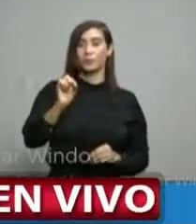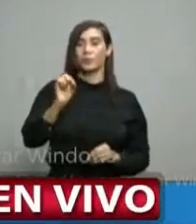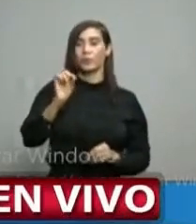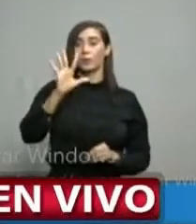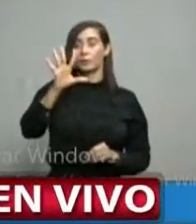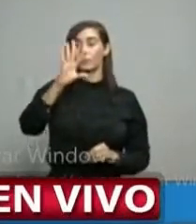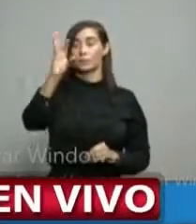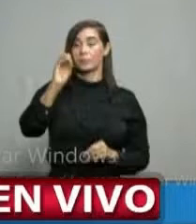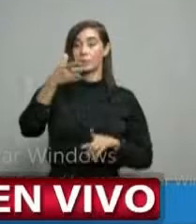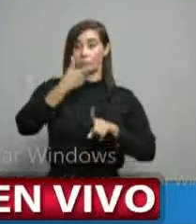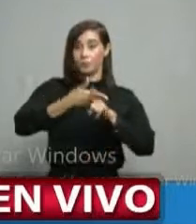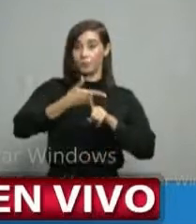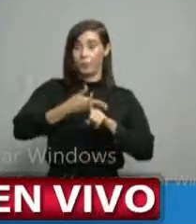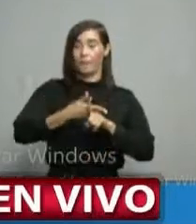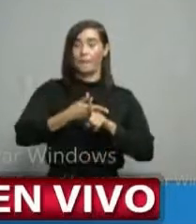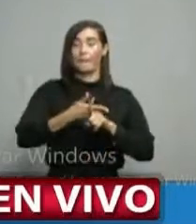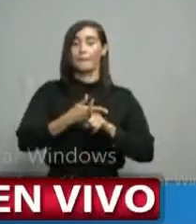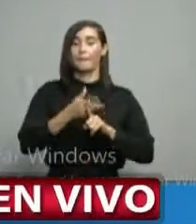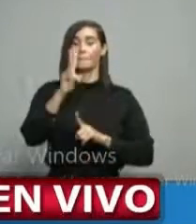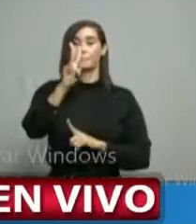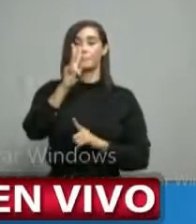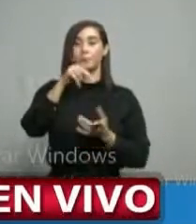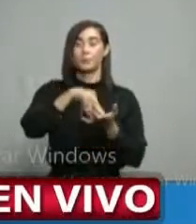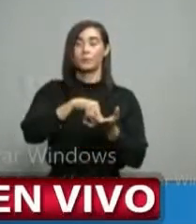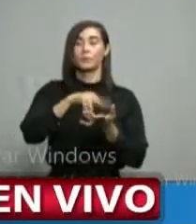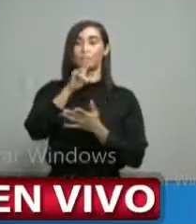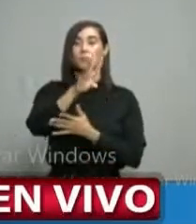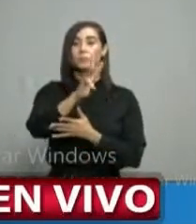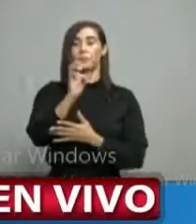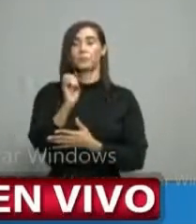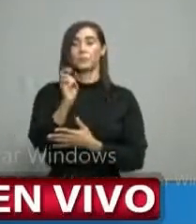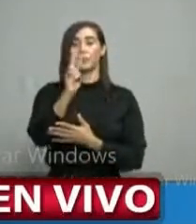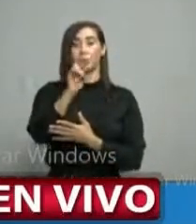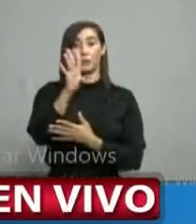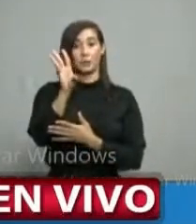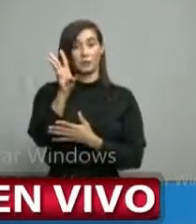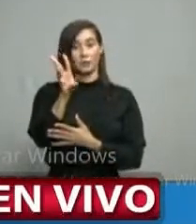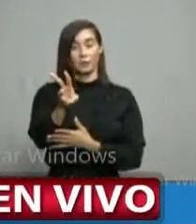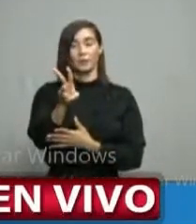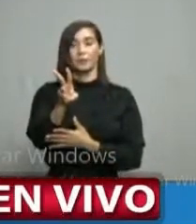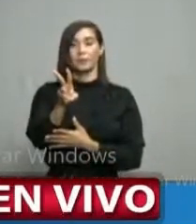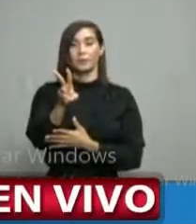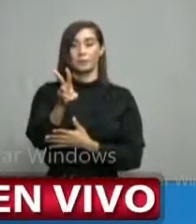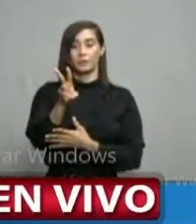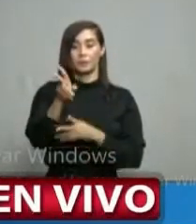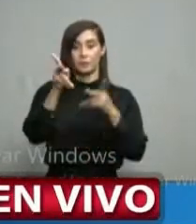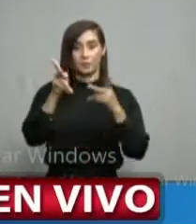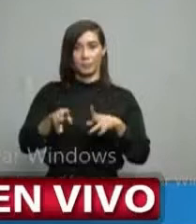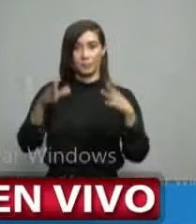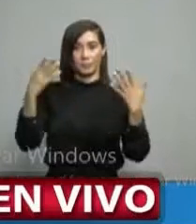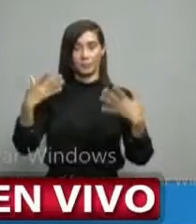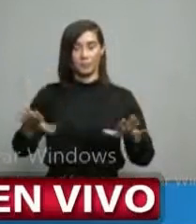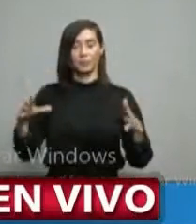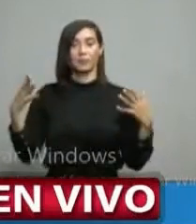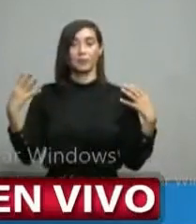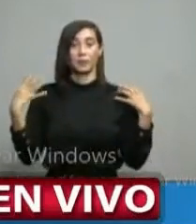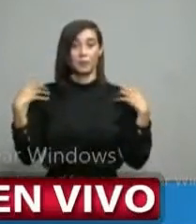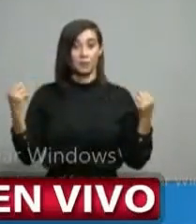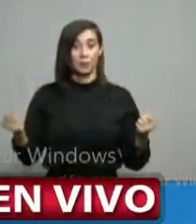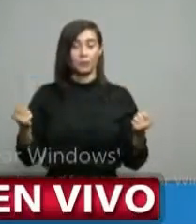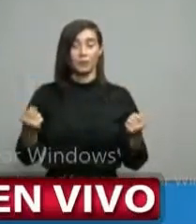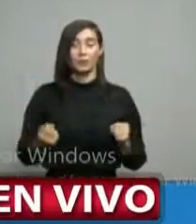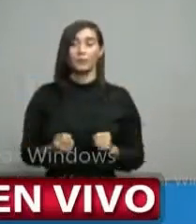% la positividad, 2.626 de los 4.638